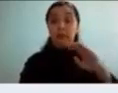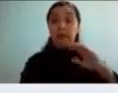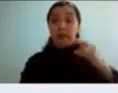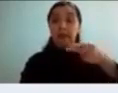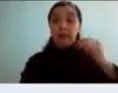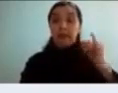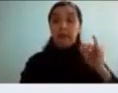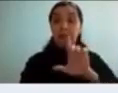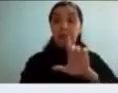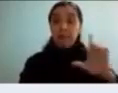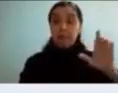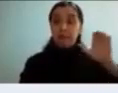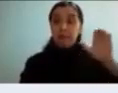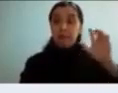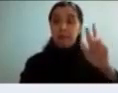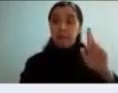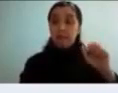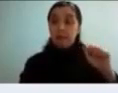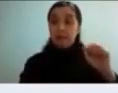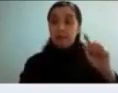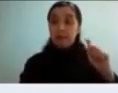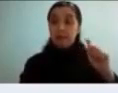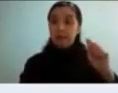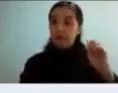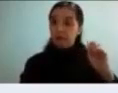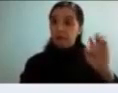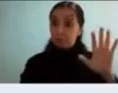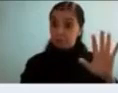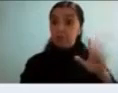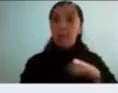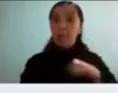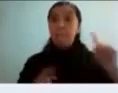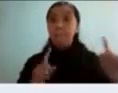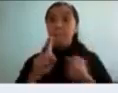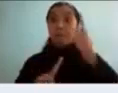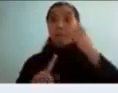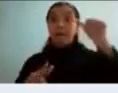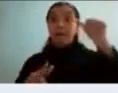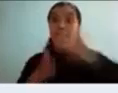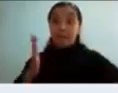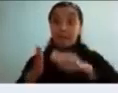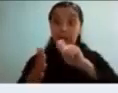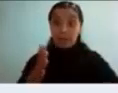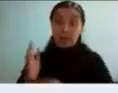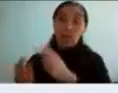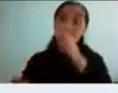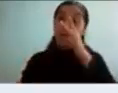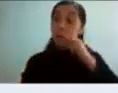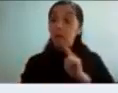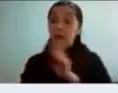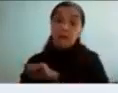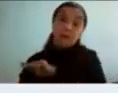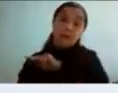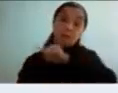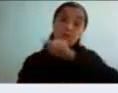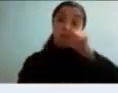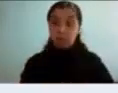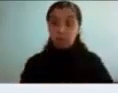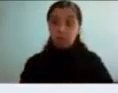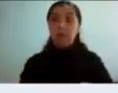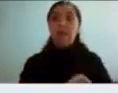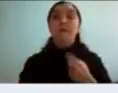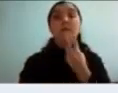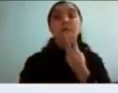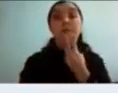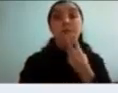y en mi primer semestre yo venía de Valdivia me empecé a vivir sola y llegué a un contexto que era sumamente